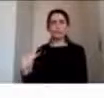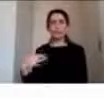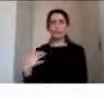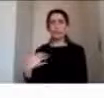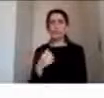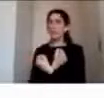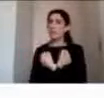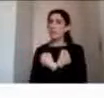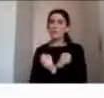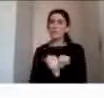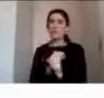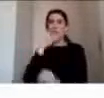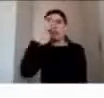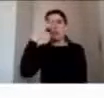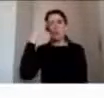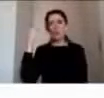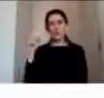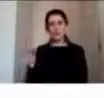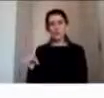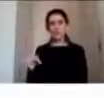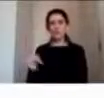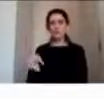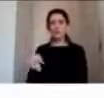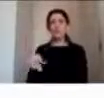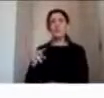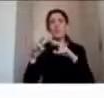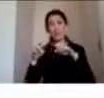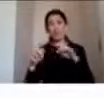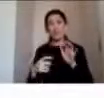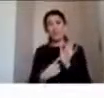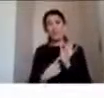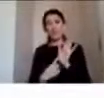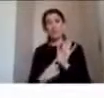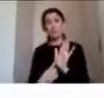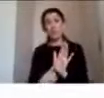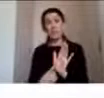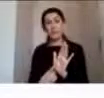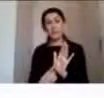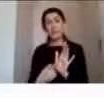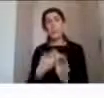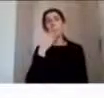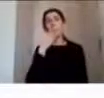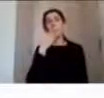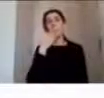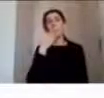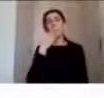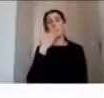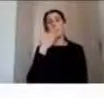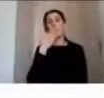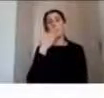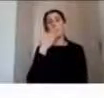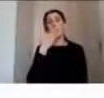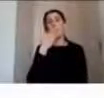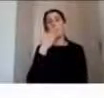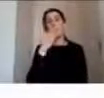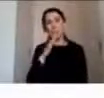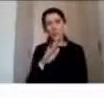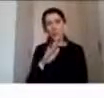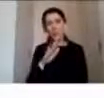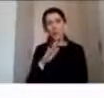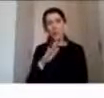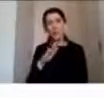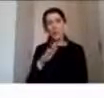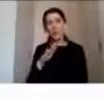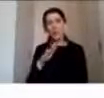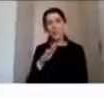dejar esto de lado hay evidencia de mejores niveles de funcionalidad u observación de menos déficits residuales cuando las familias